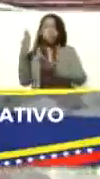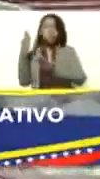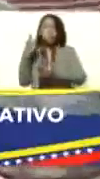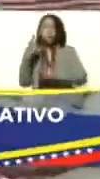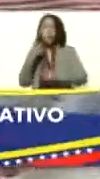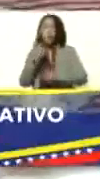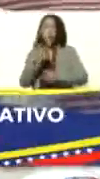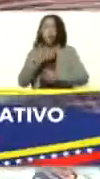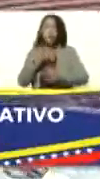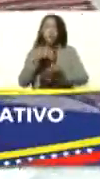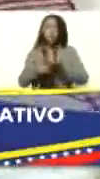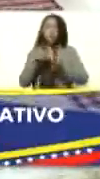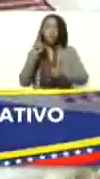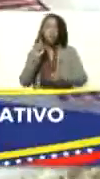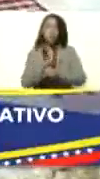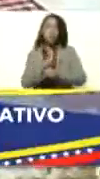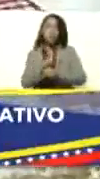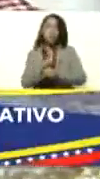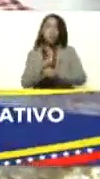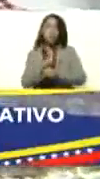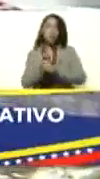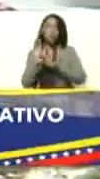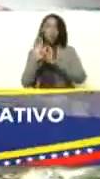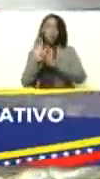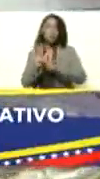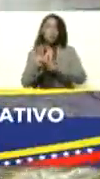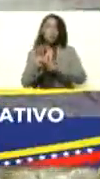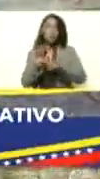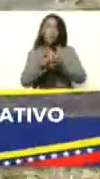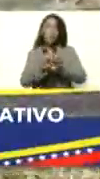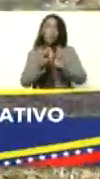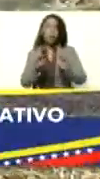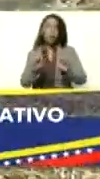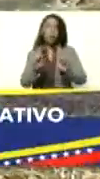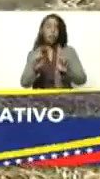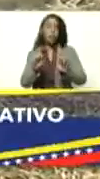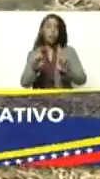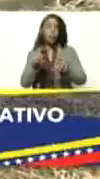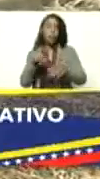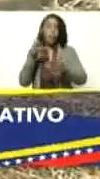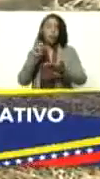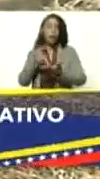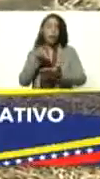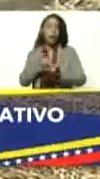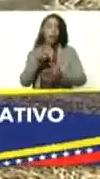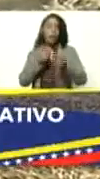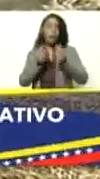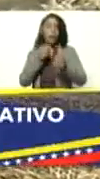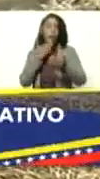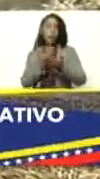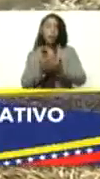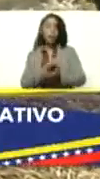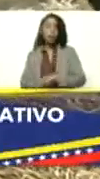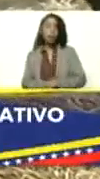mi esposo somos la única referencia agroeducativa con cabras lecheras muchas gracias